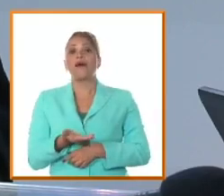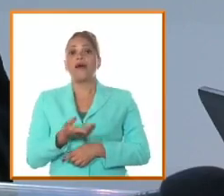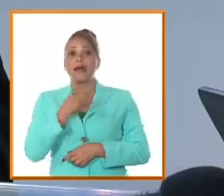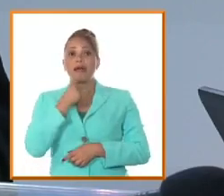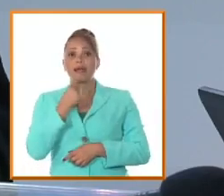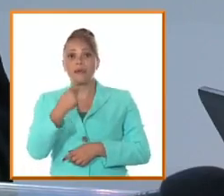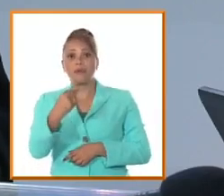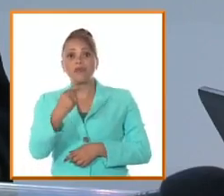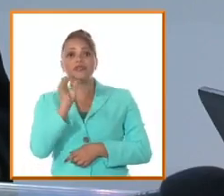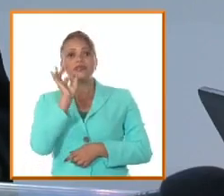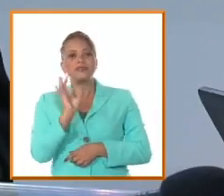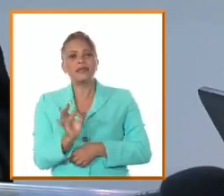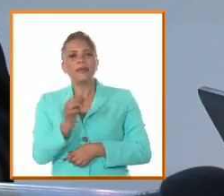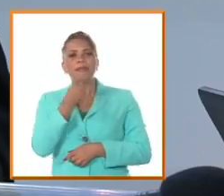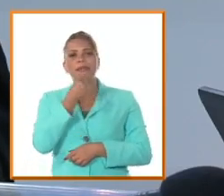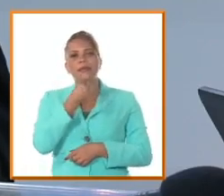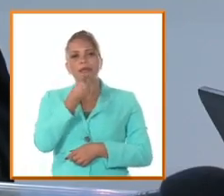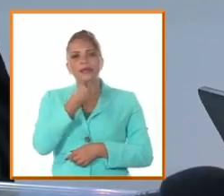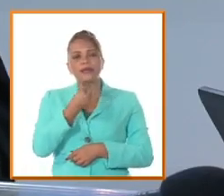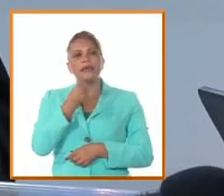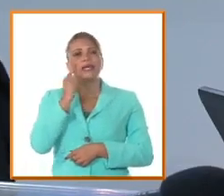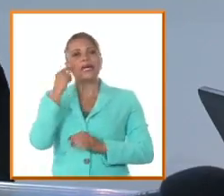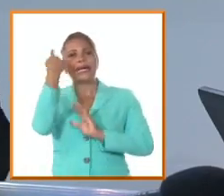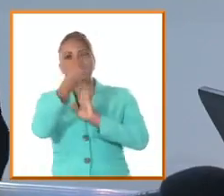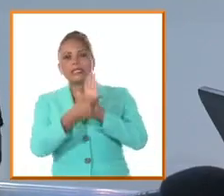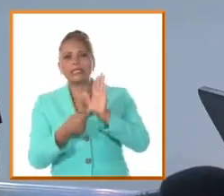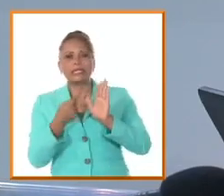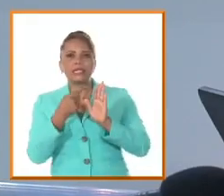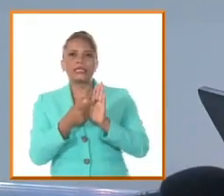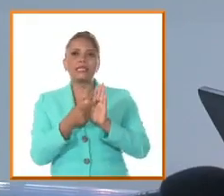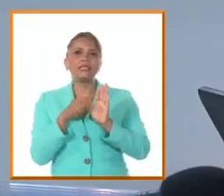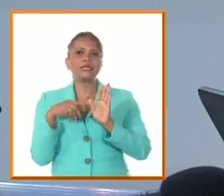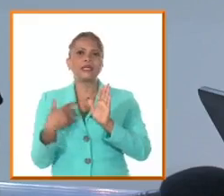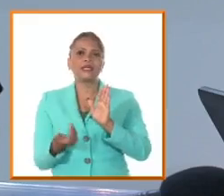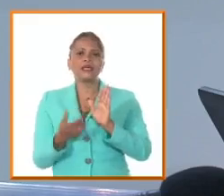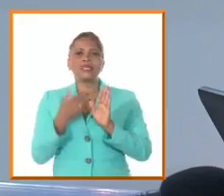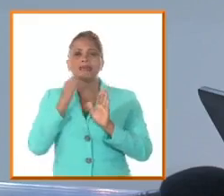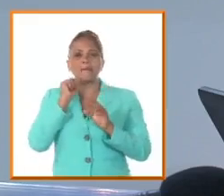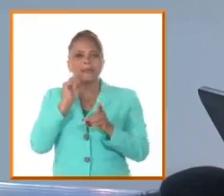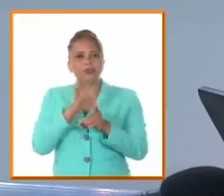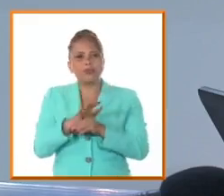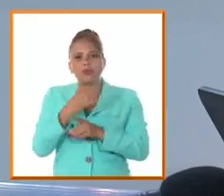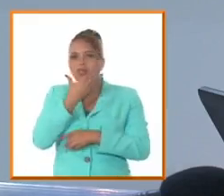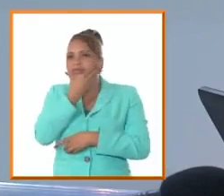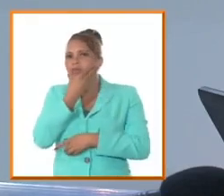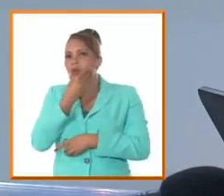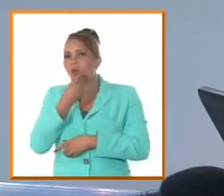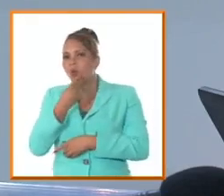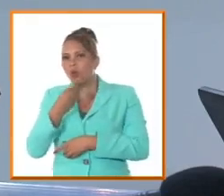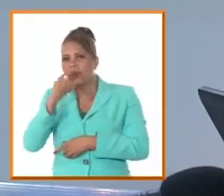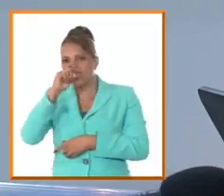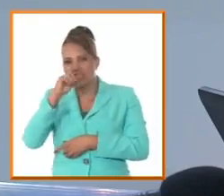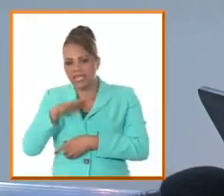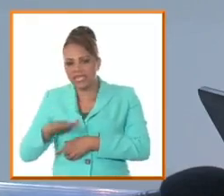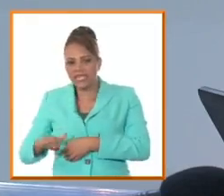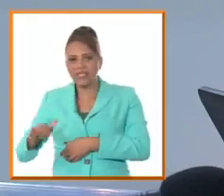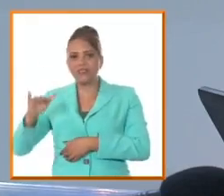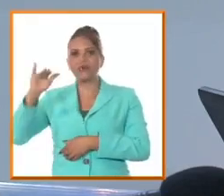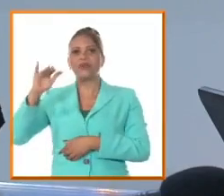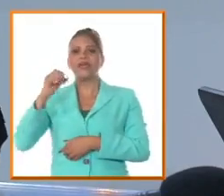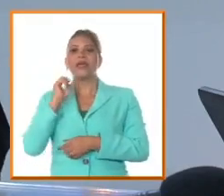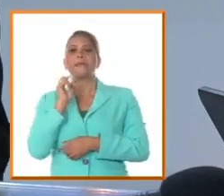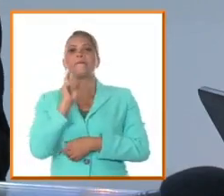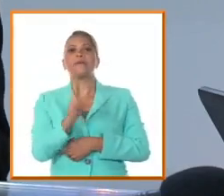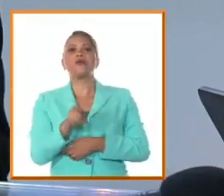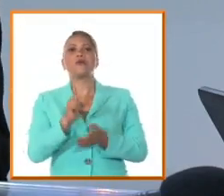tiene la característica de ser desde muy joven va es enviado